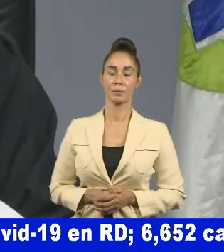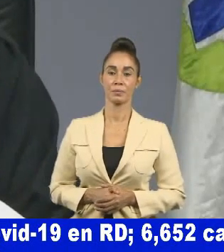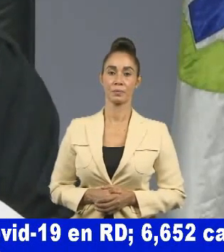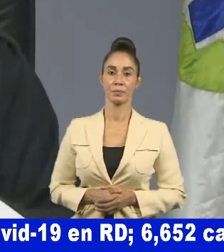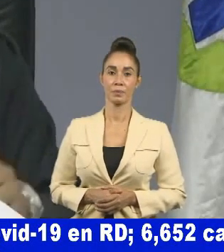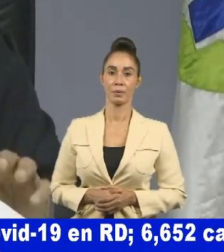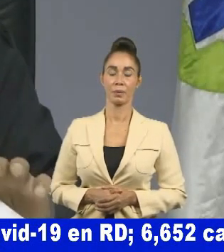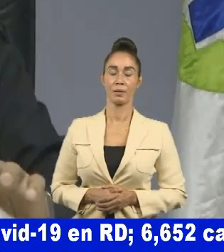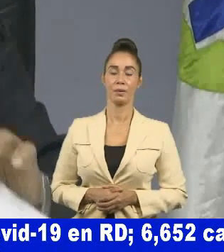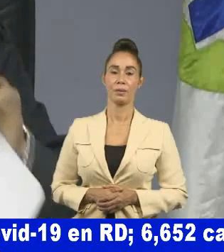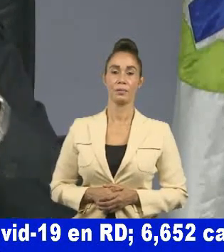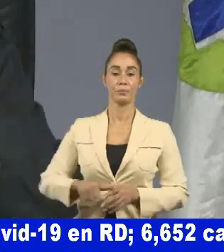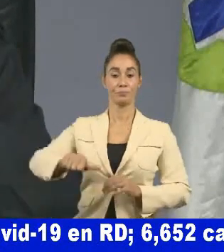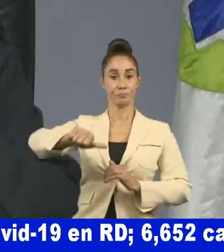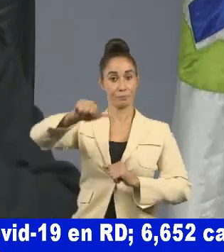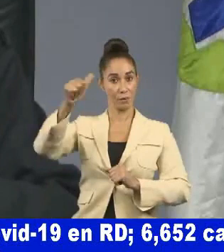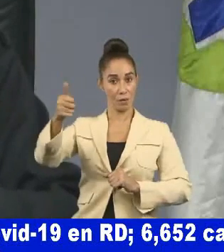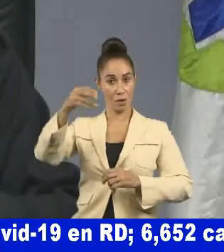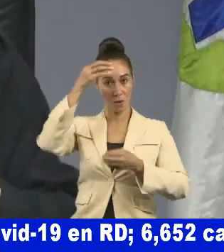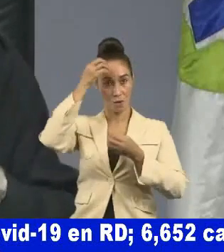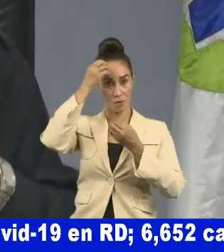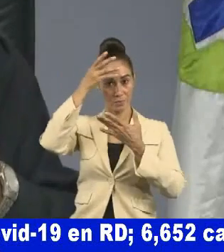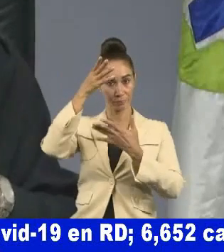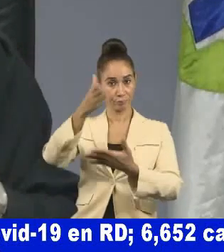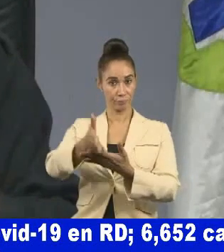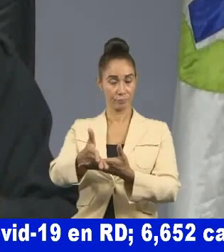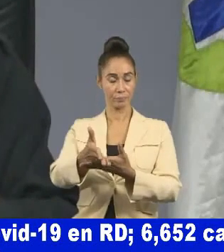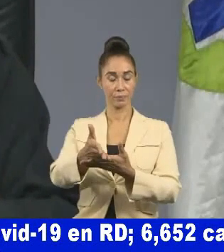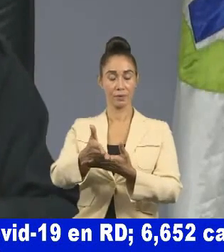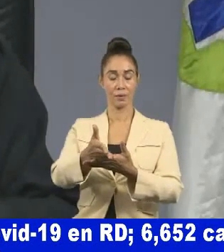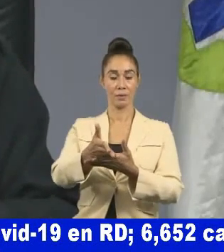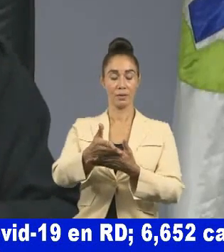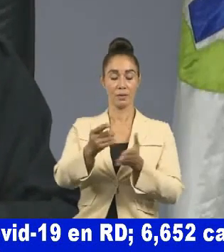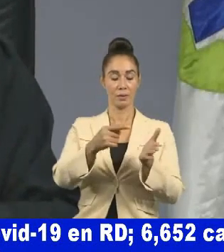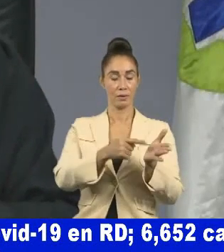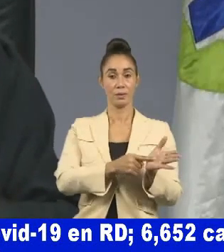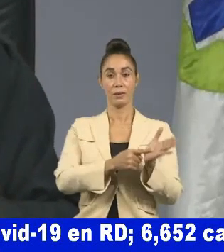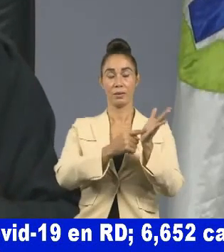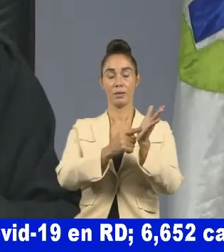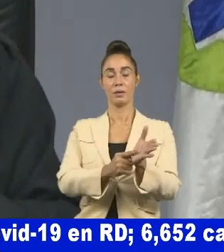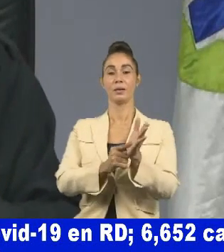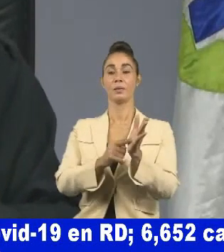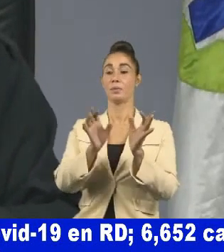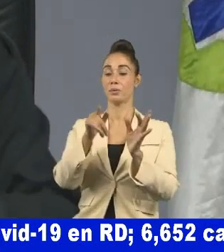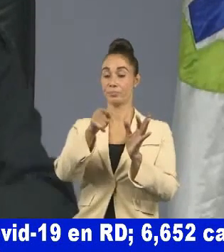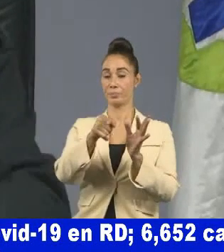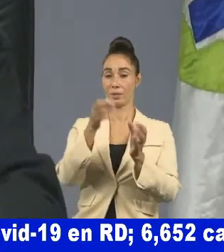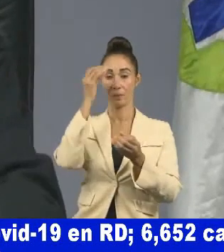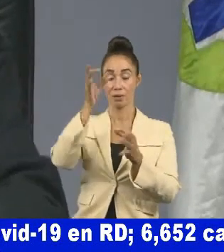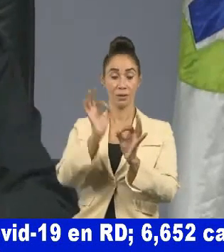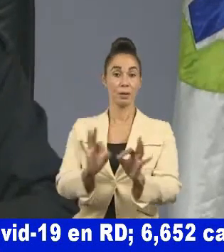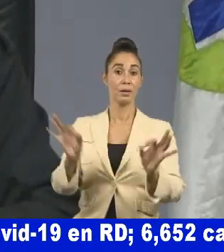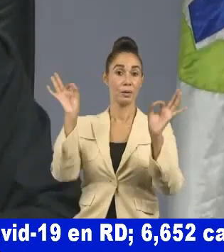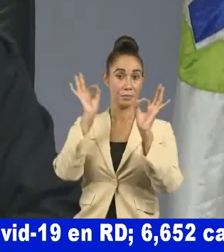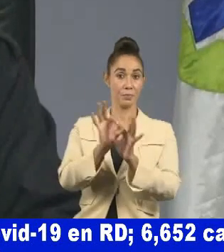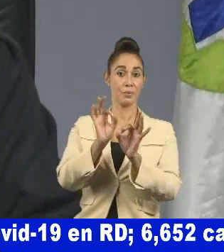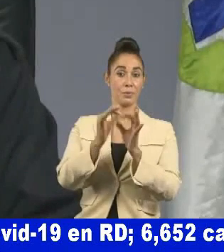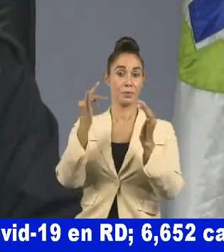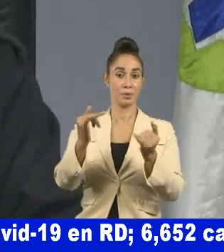Por otro lado, queremos pasar esta información debido a la importancia que tiene